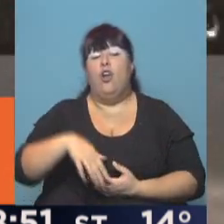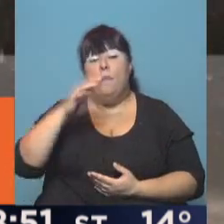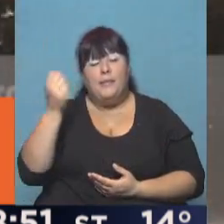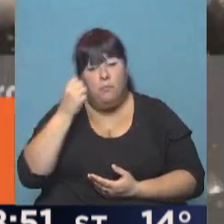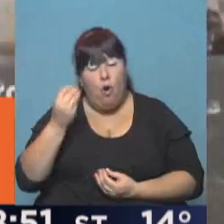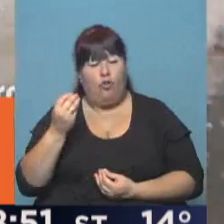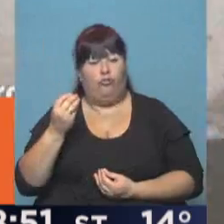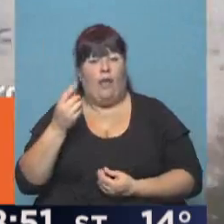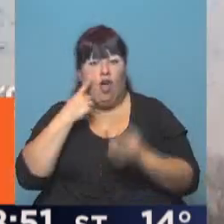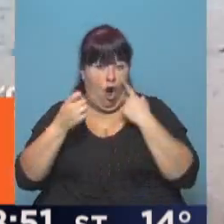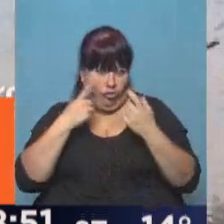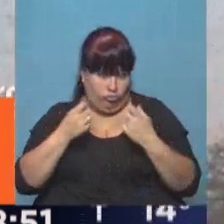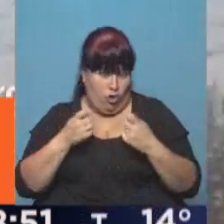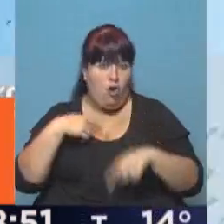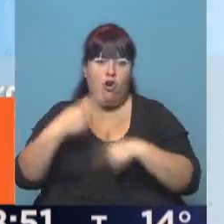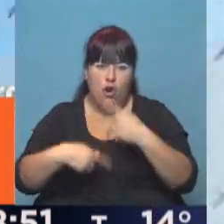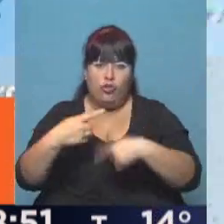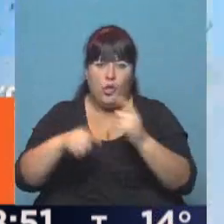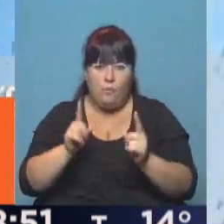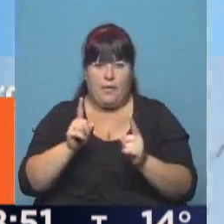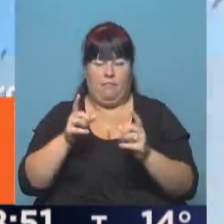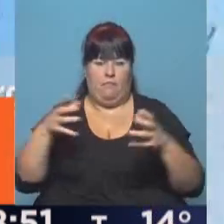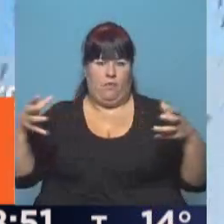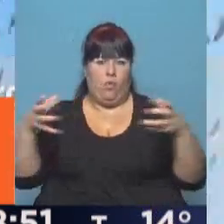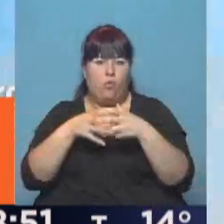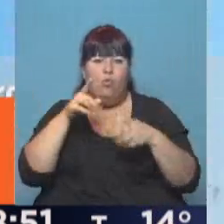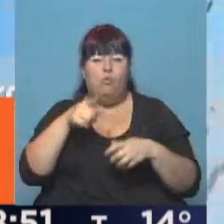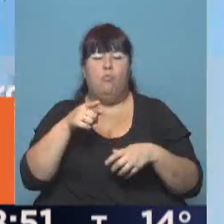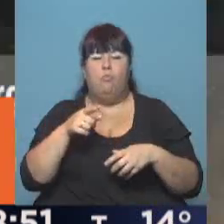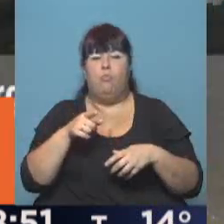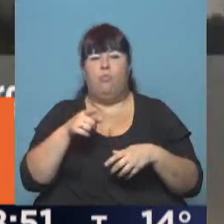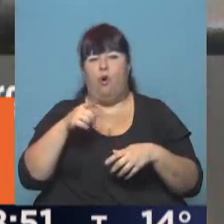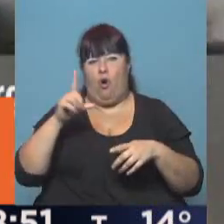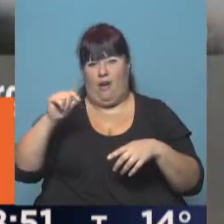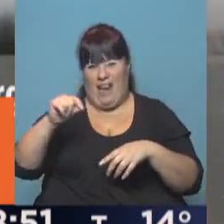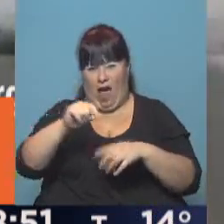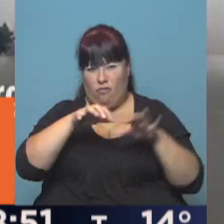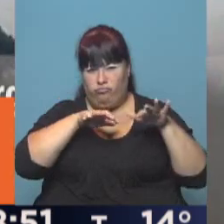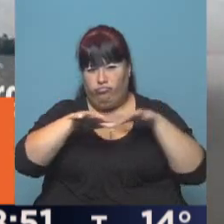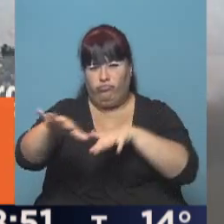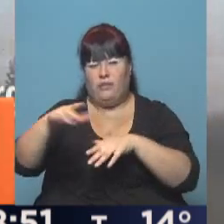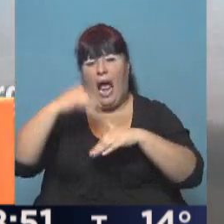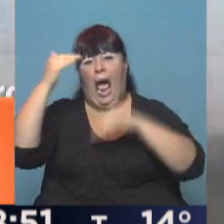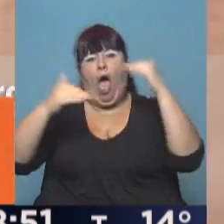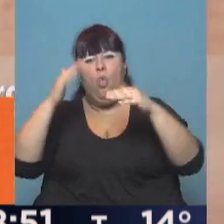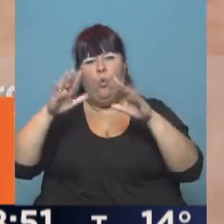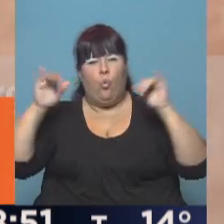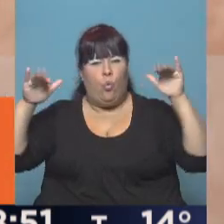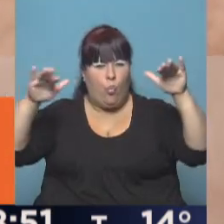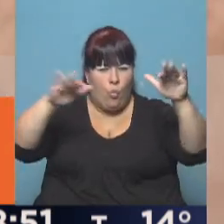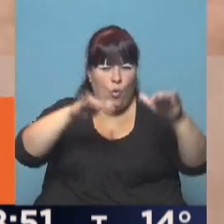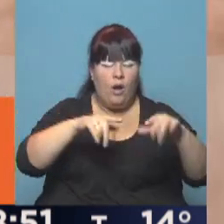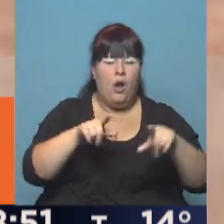es el monitoreo, o sea, seguir estas bandadas, estas mangas de adultos que vuelan